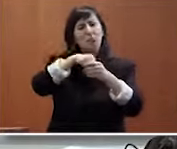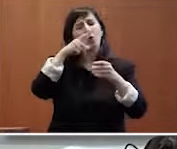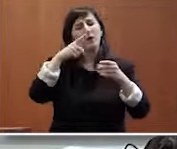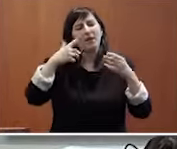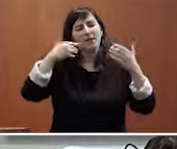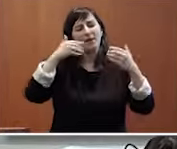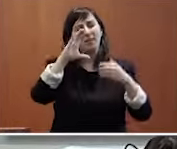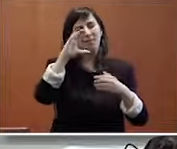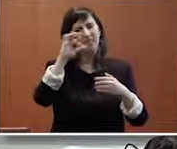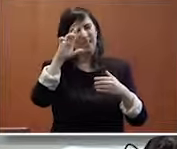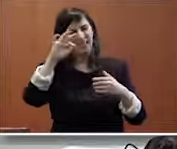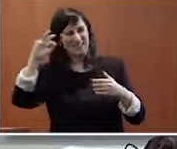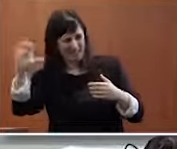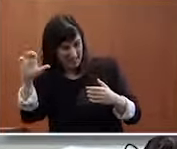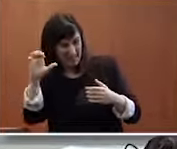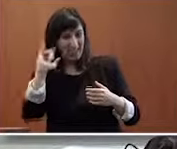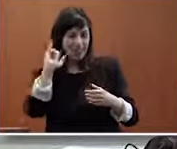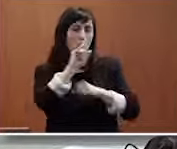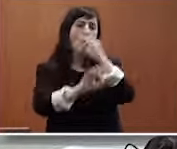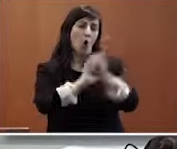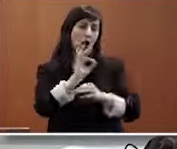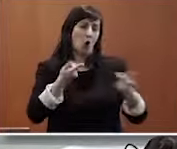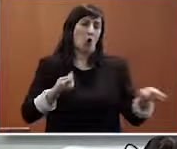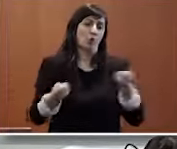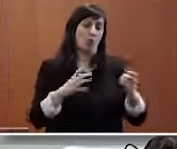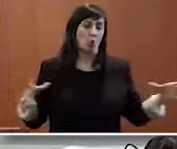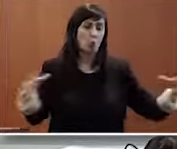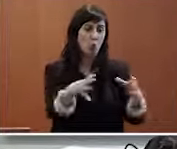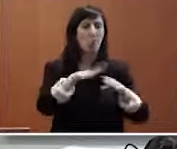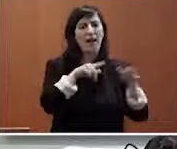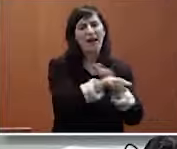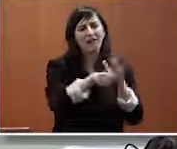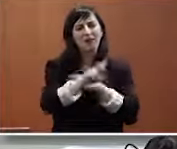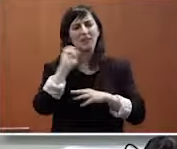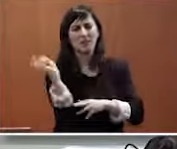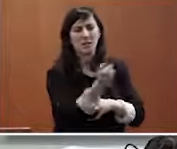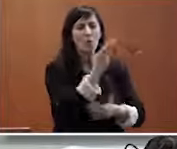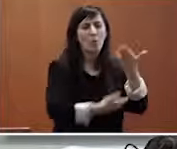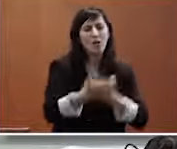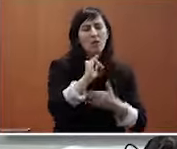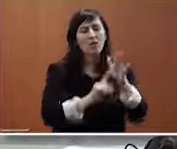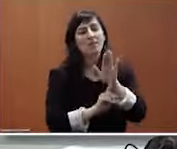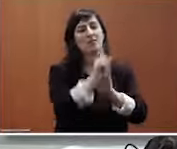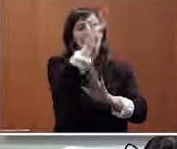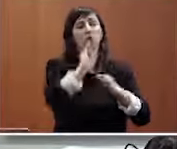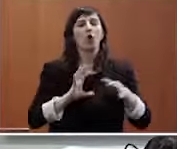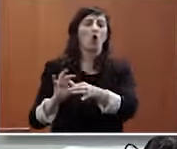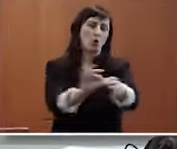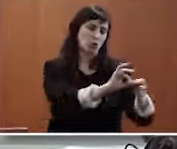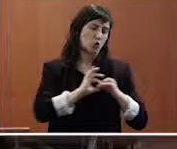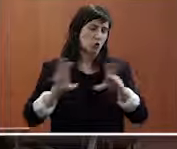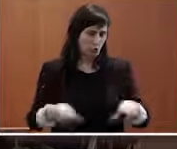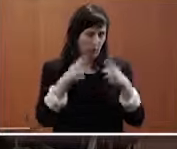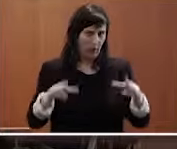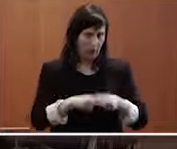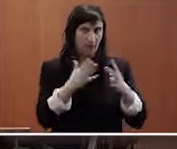empresa, do CERSE, e dentro de ese órgano, además, coordinador do grupo de trabajo para a gestión da diversidade, cooperación, desarrollo e a coesión social. É a dizer,